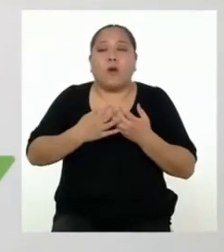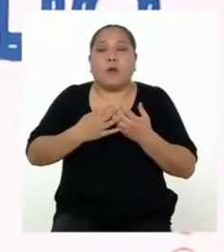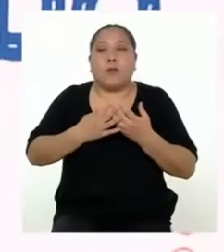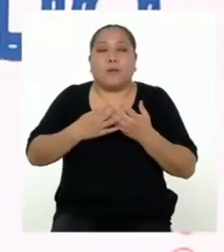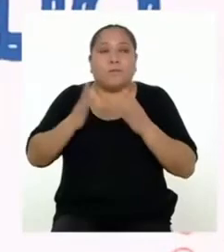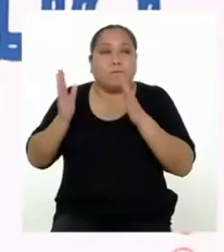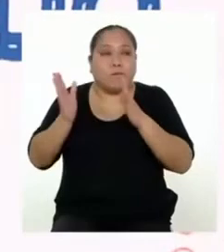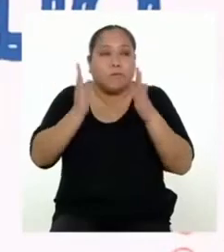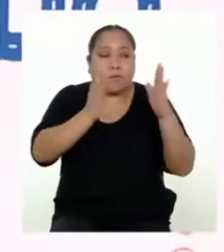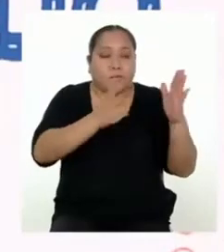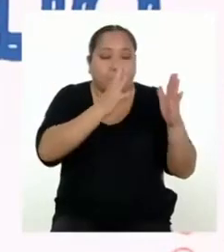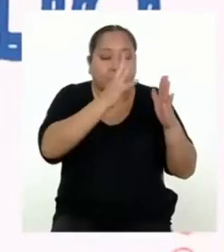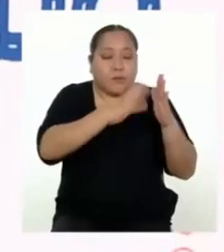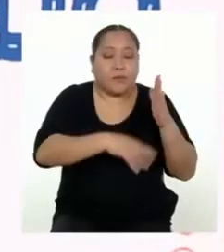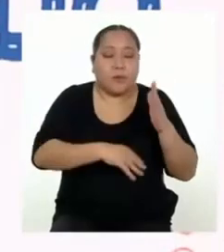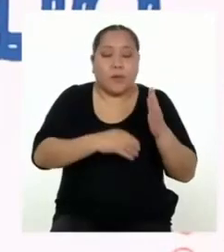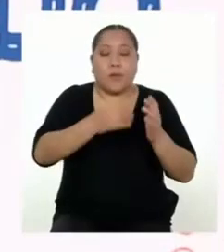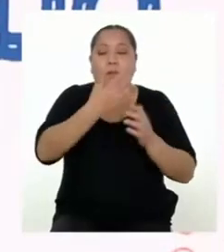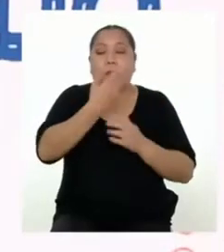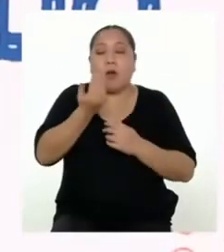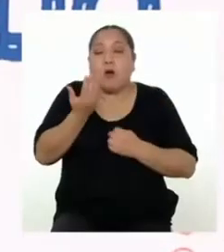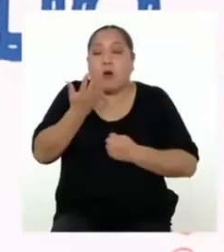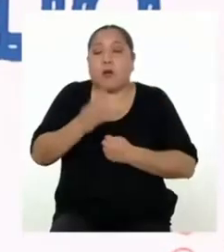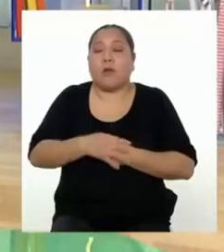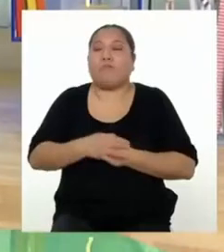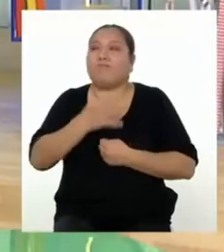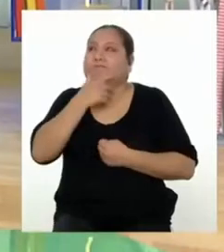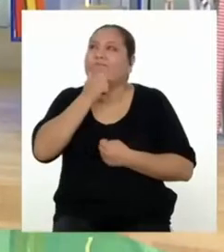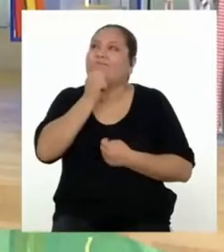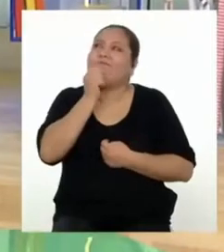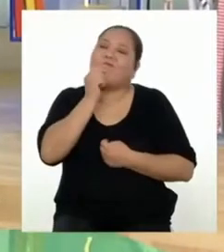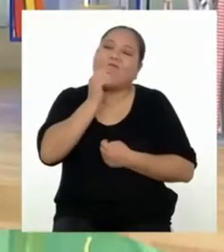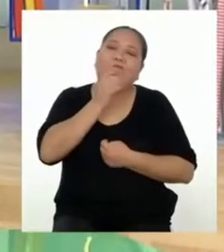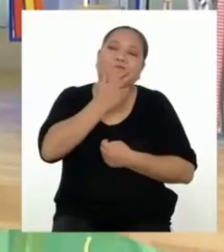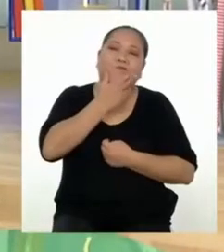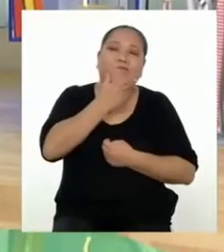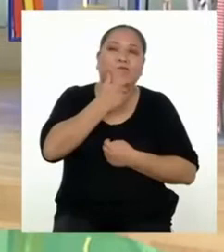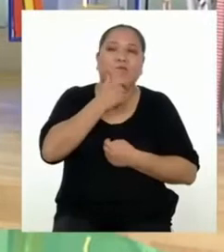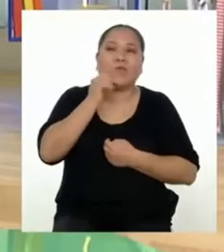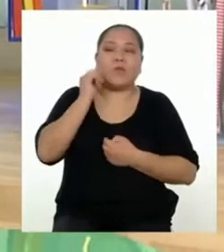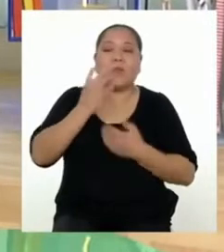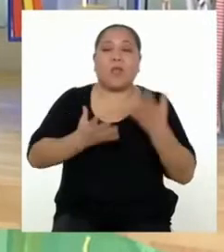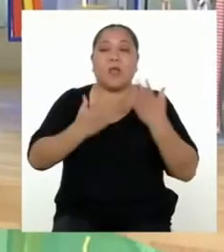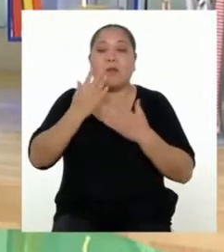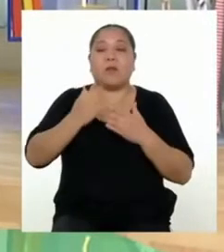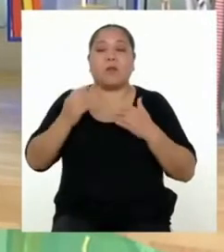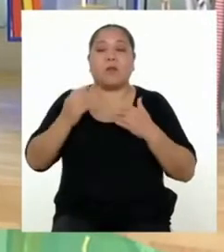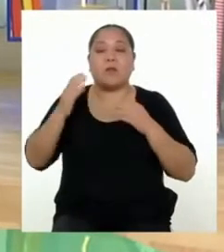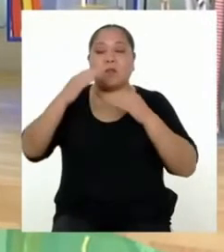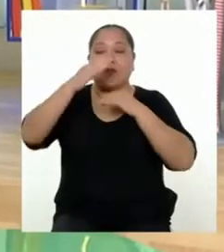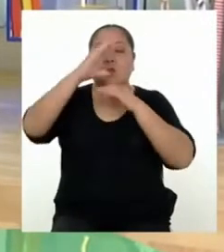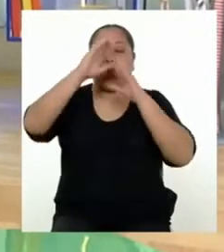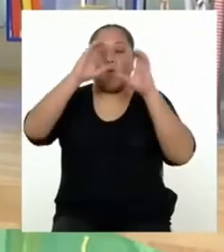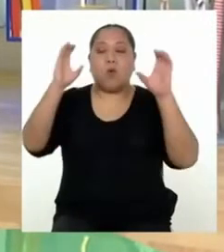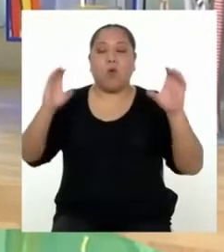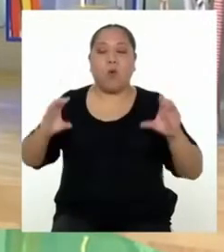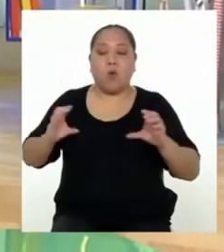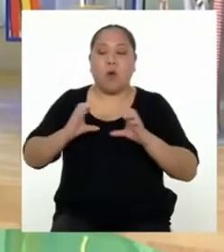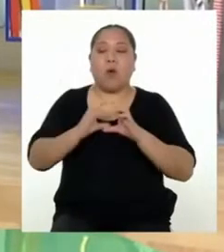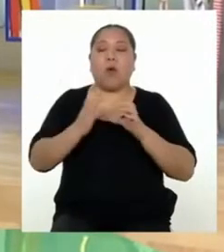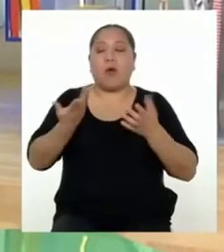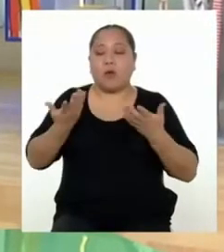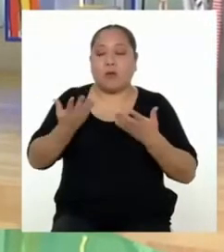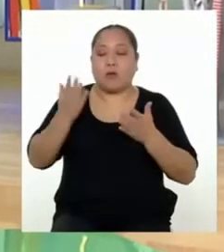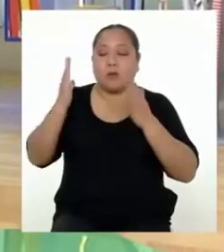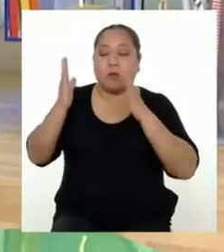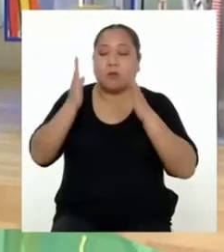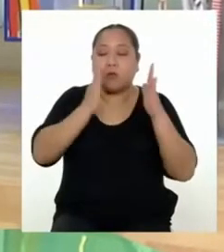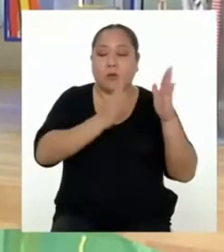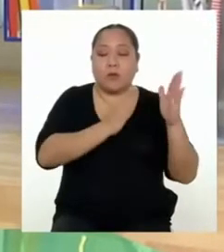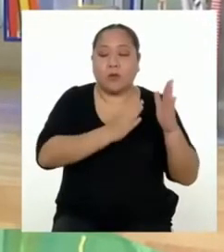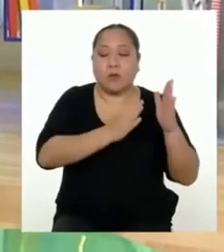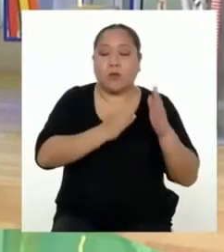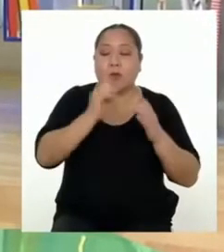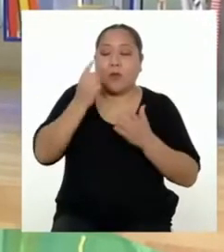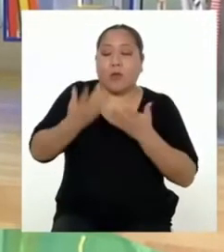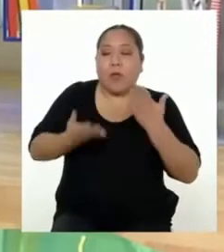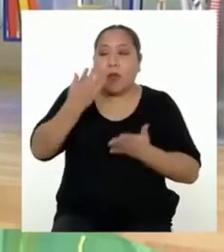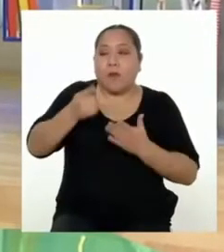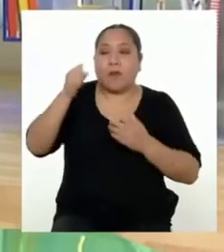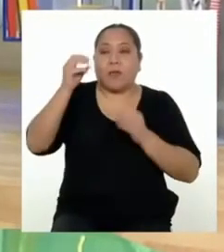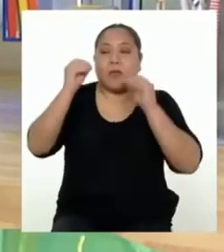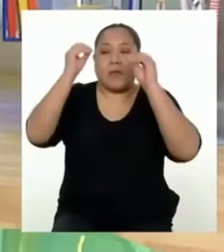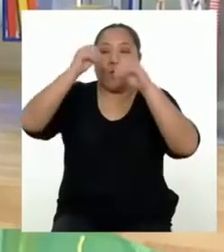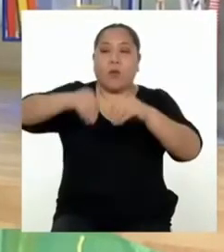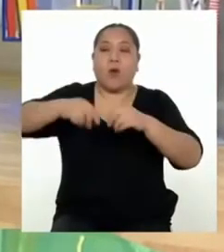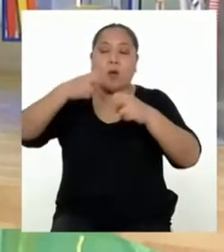mejora? Puede ser un cuadro estructurado en columnas y filas donde se presente la